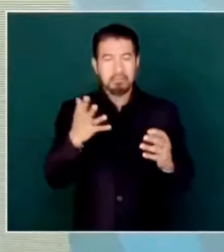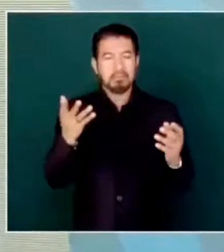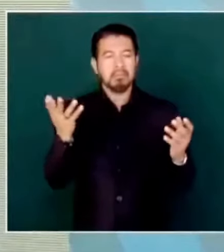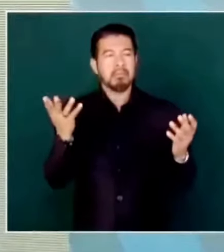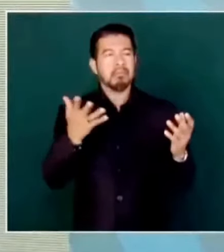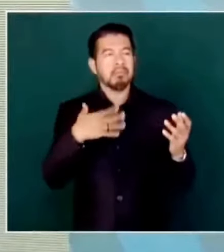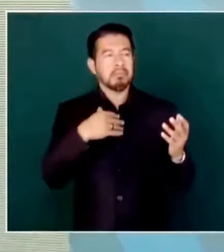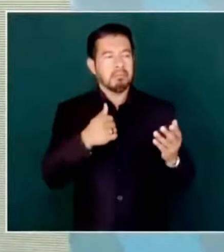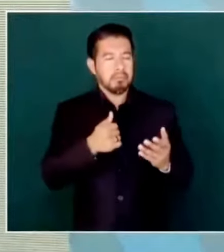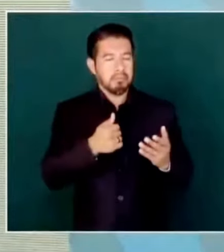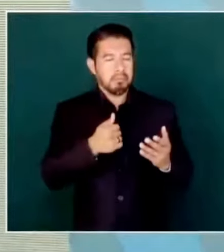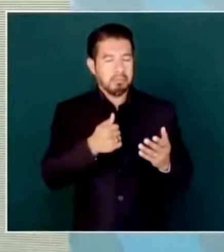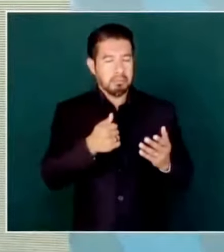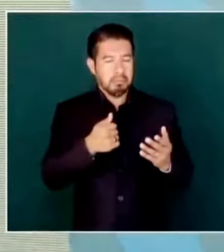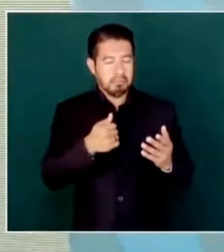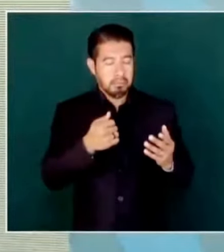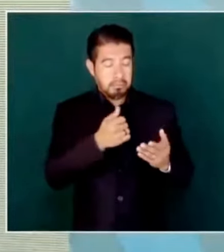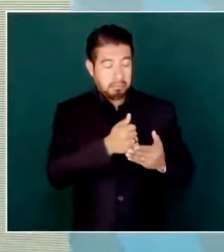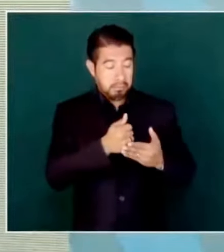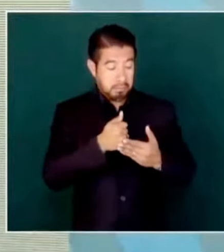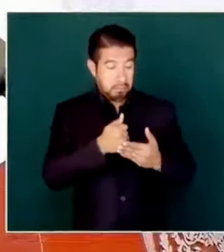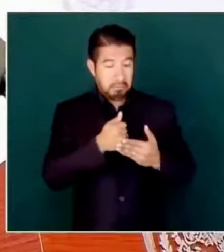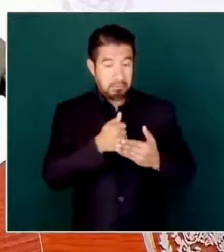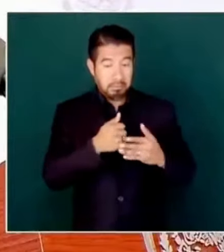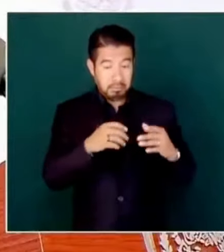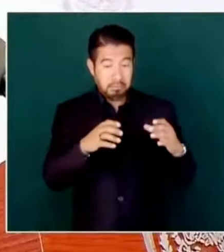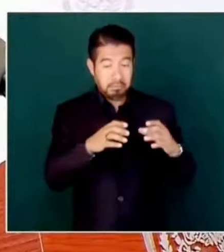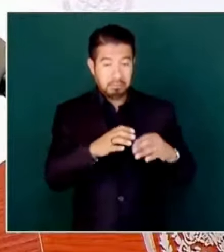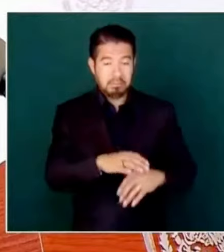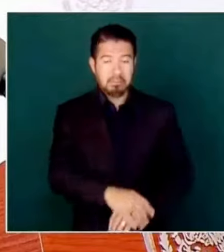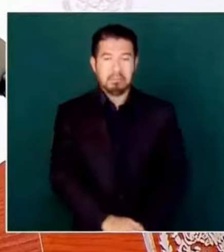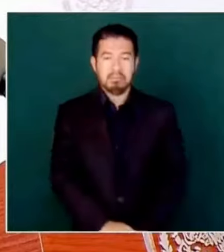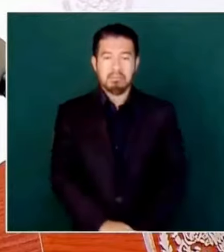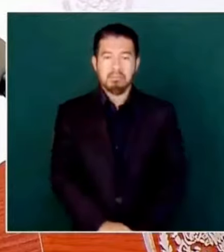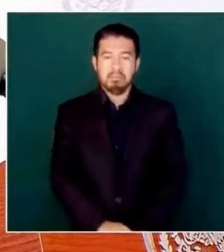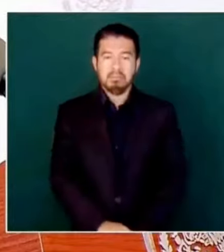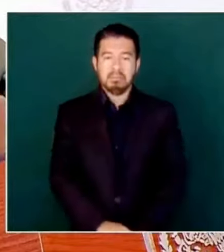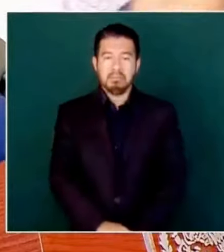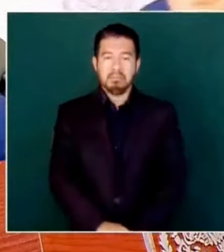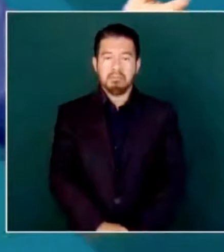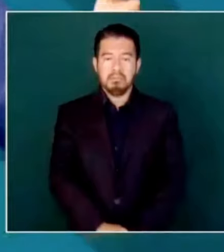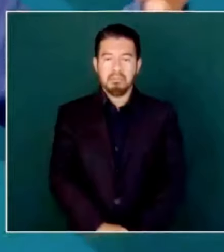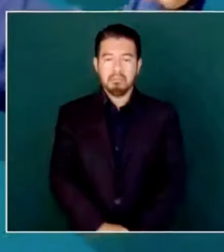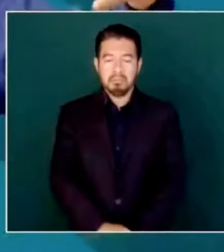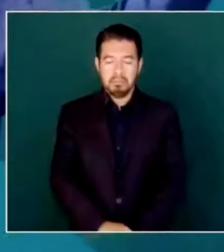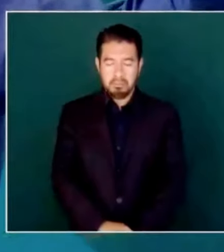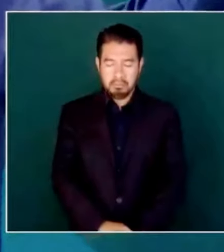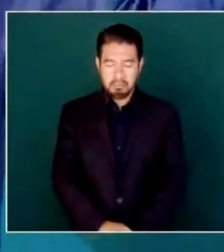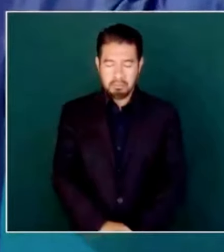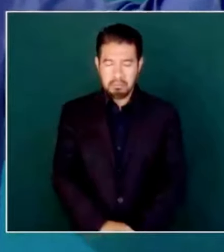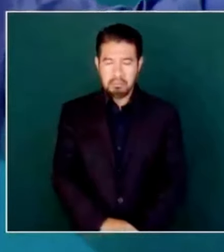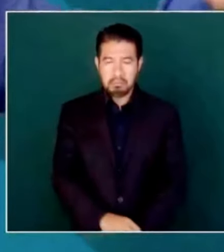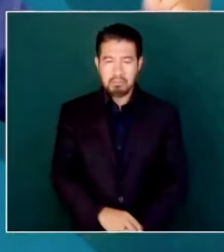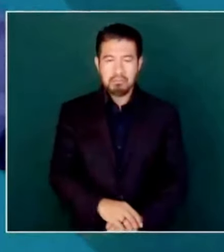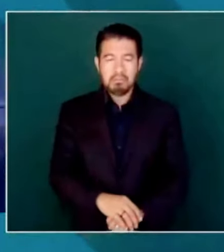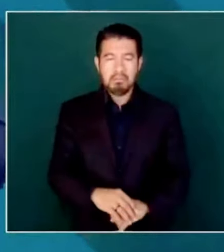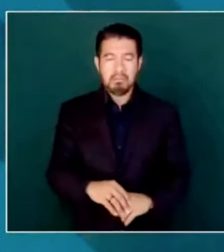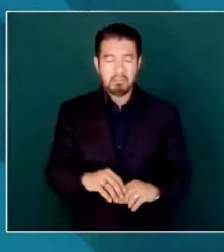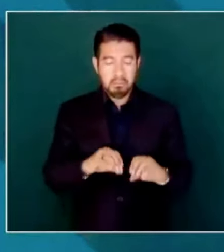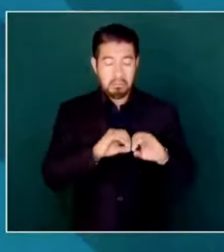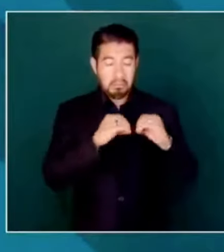las organizaciones no gubernamentales,